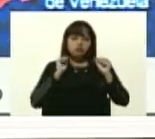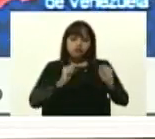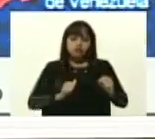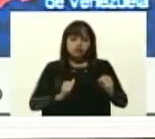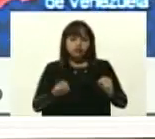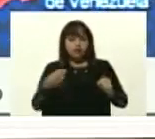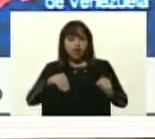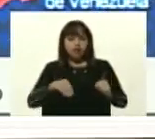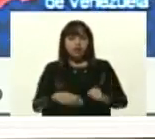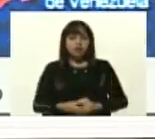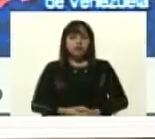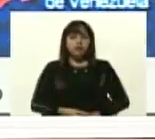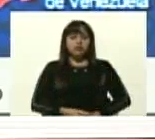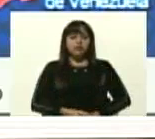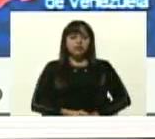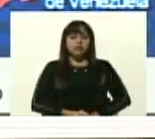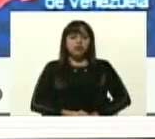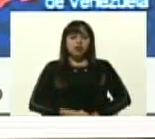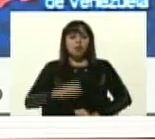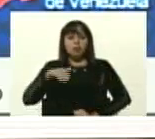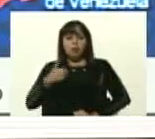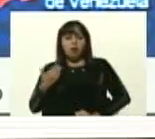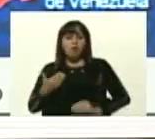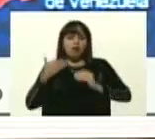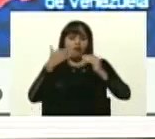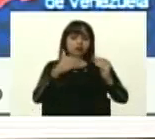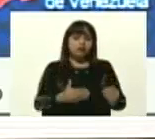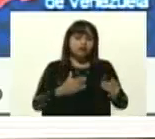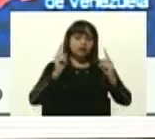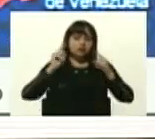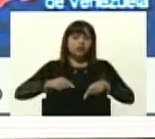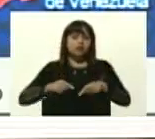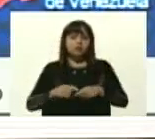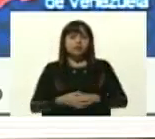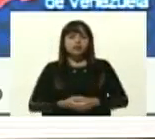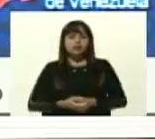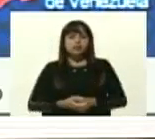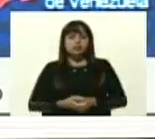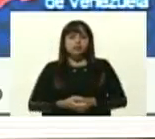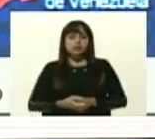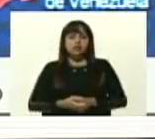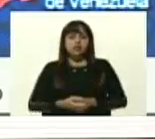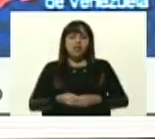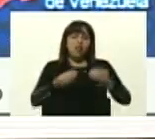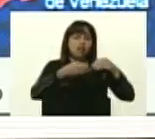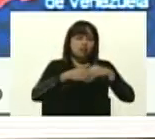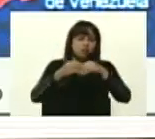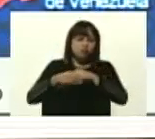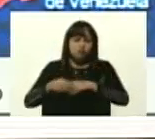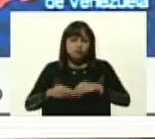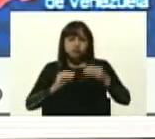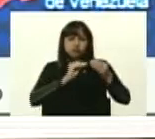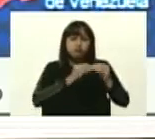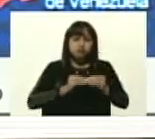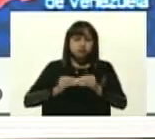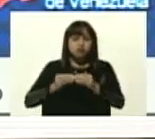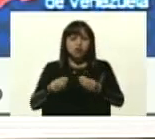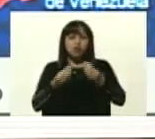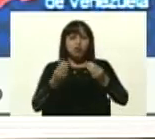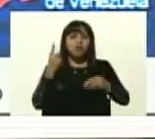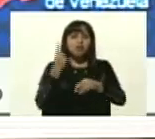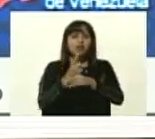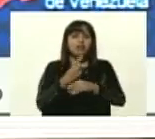y podamos avanzar también en delinear lo que debe ser